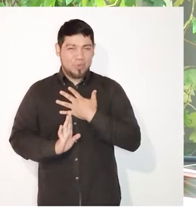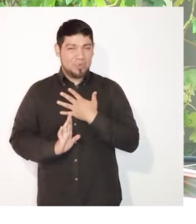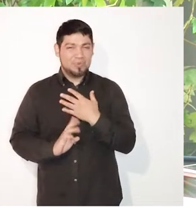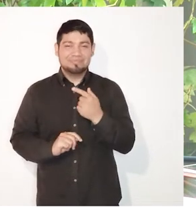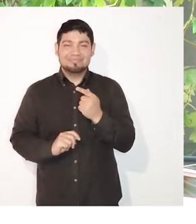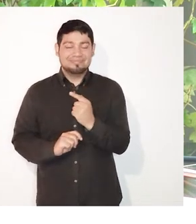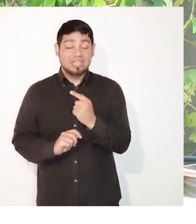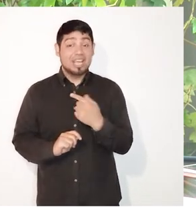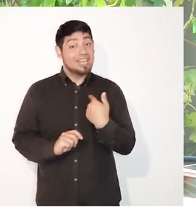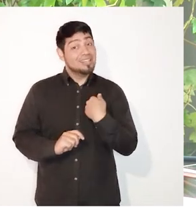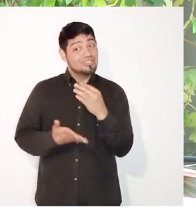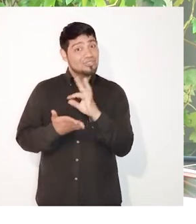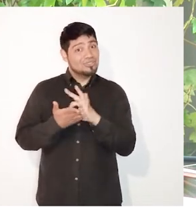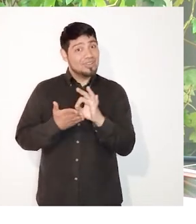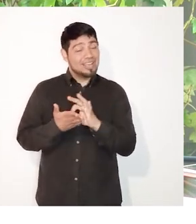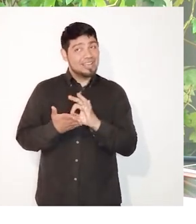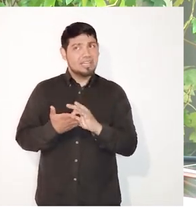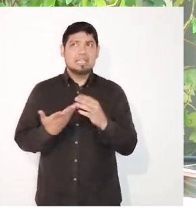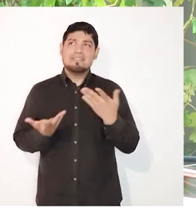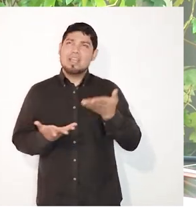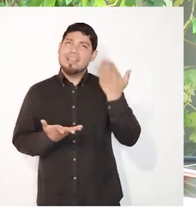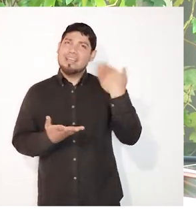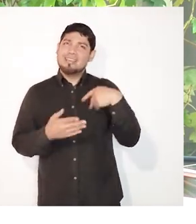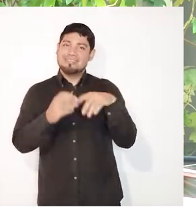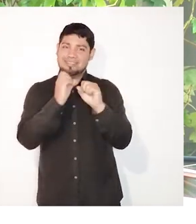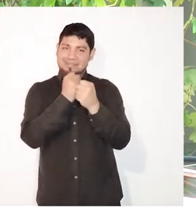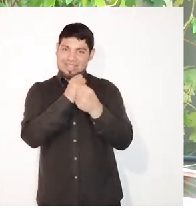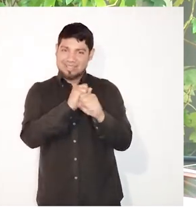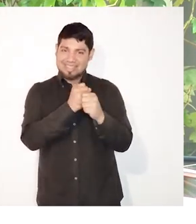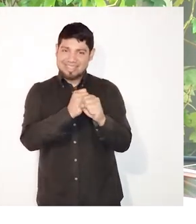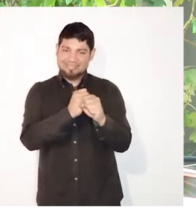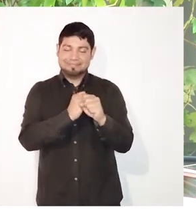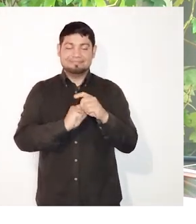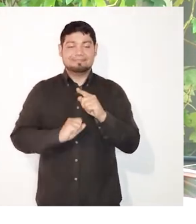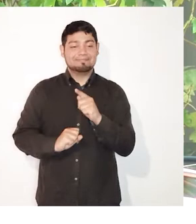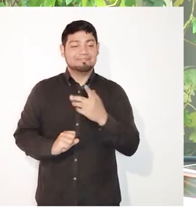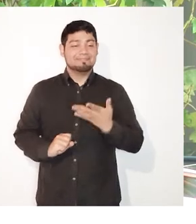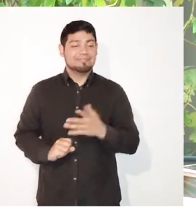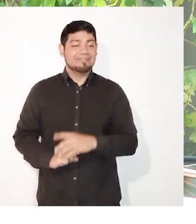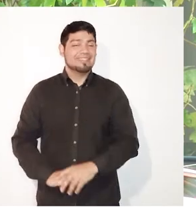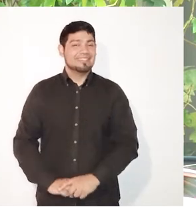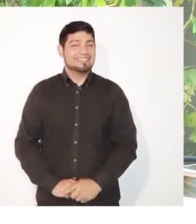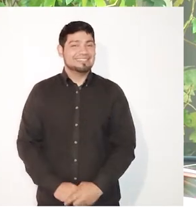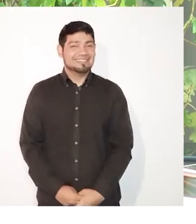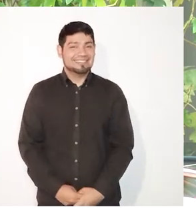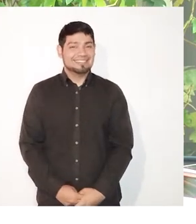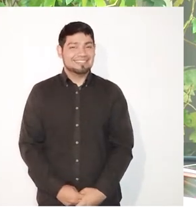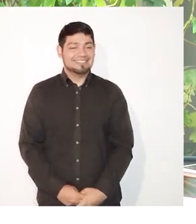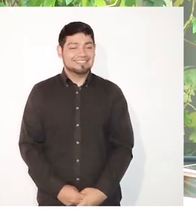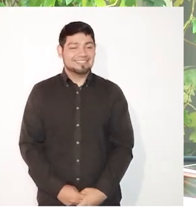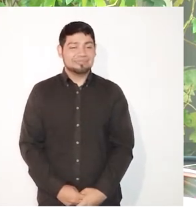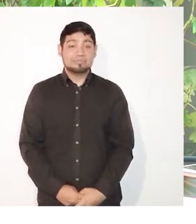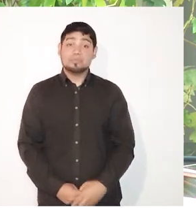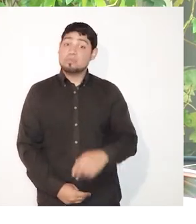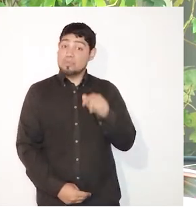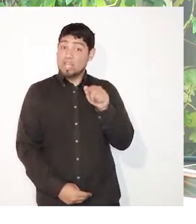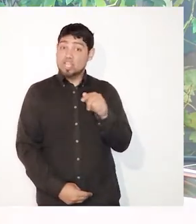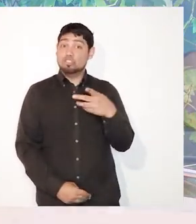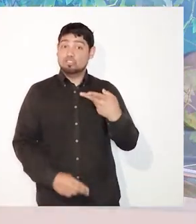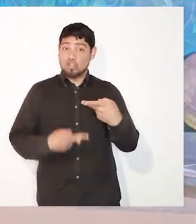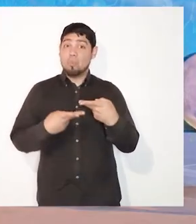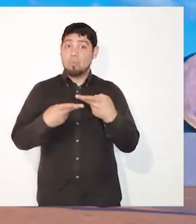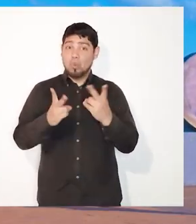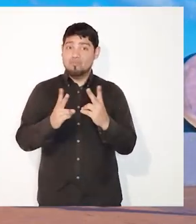de uno de los que me gustó, y que escribí para un taller y que